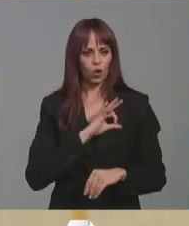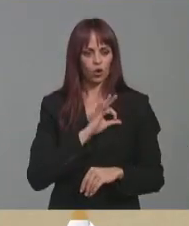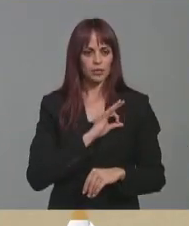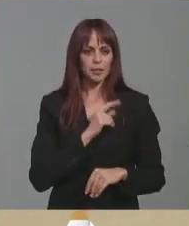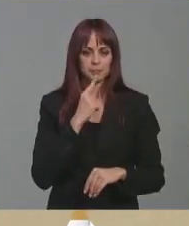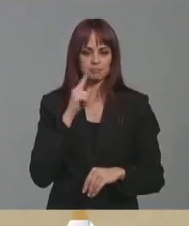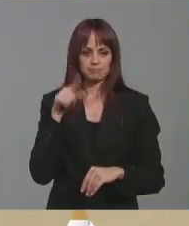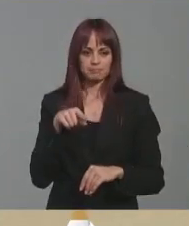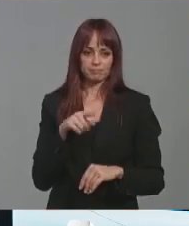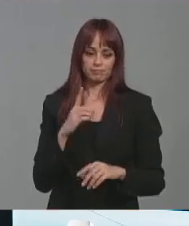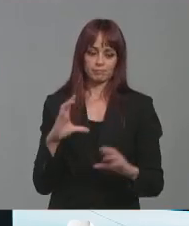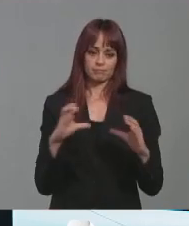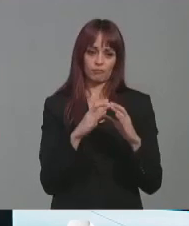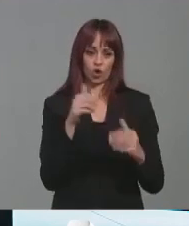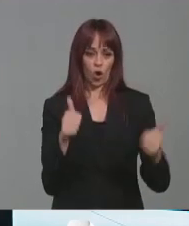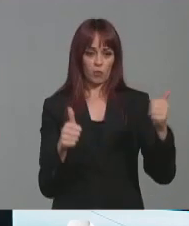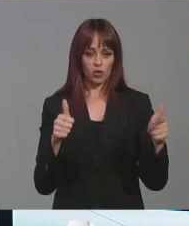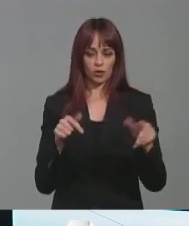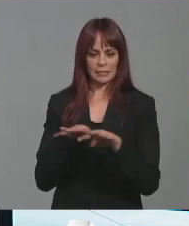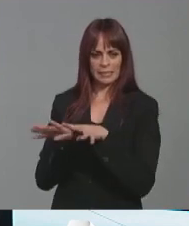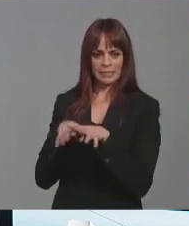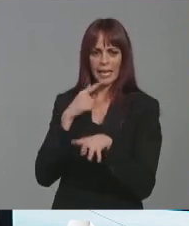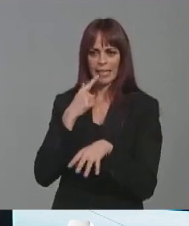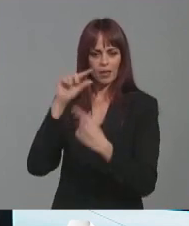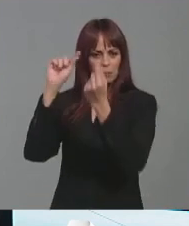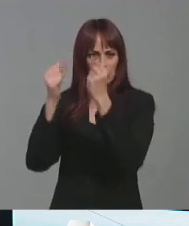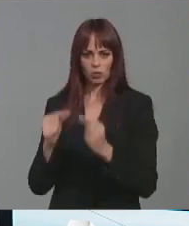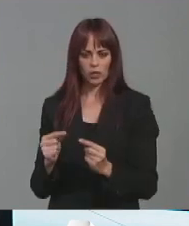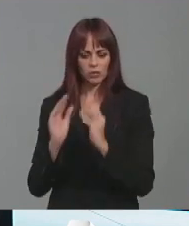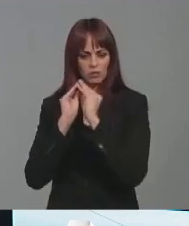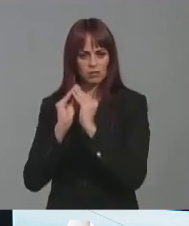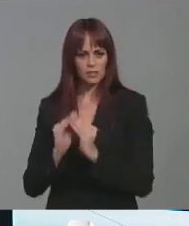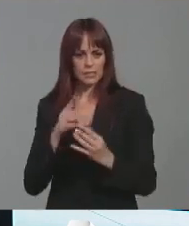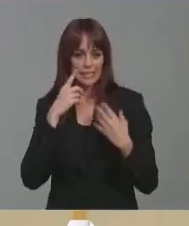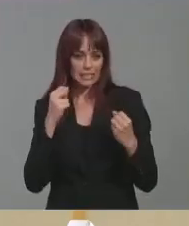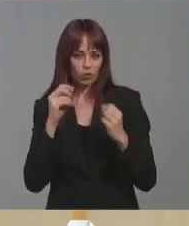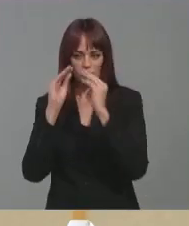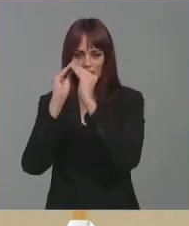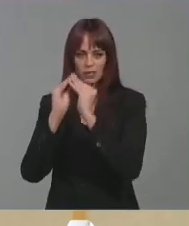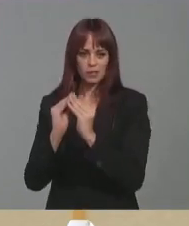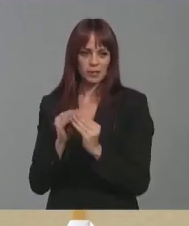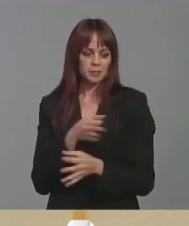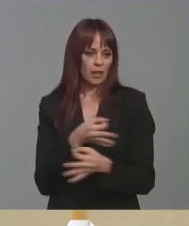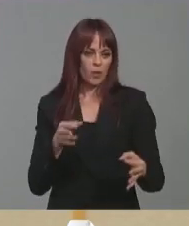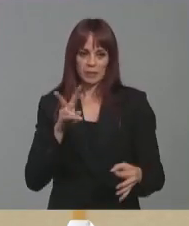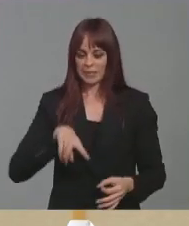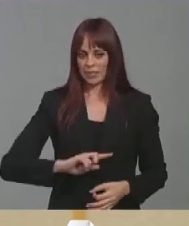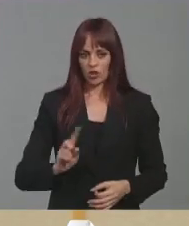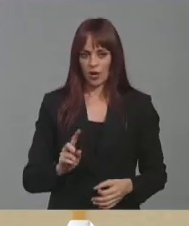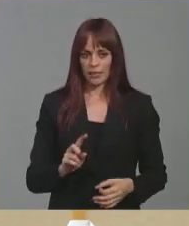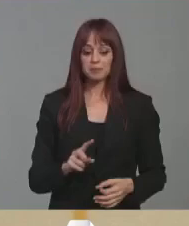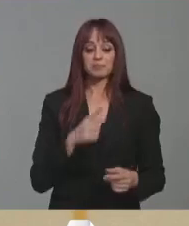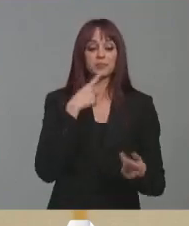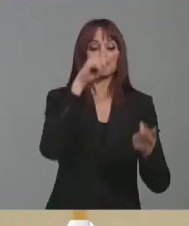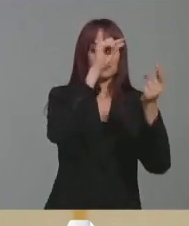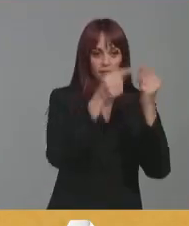críticas de la oposición que decían que estos presupuestos pues no se están ejecutando, los de salud no se están ejecutando adecuadamente bien, que una cosa es lo que se